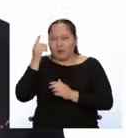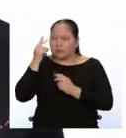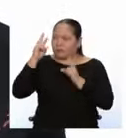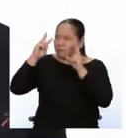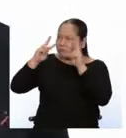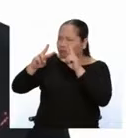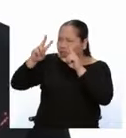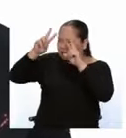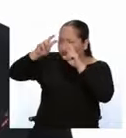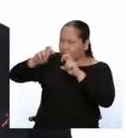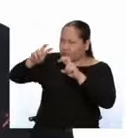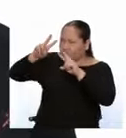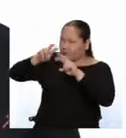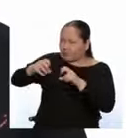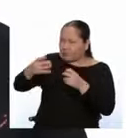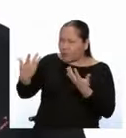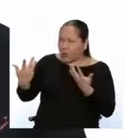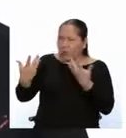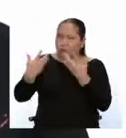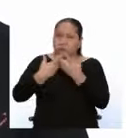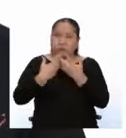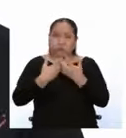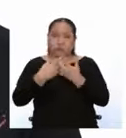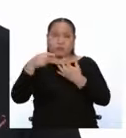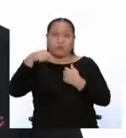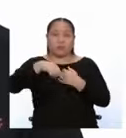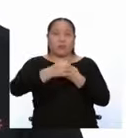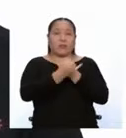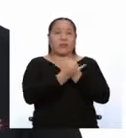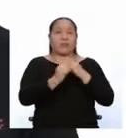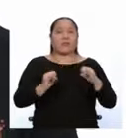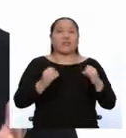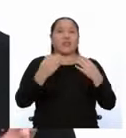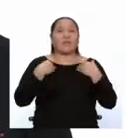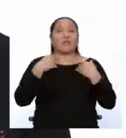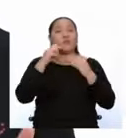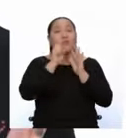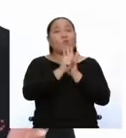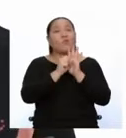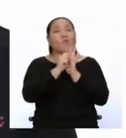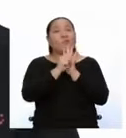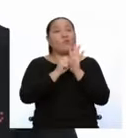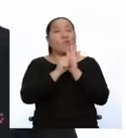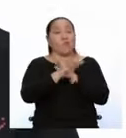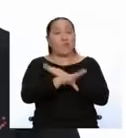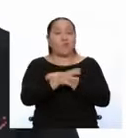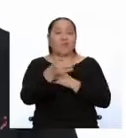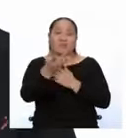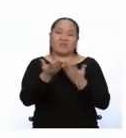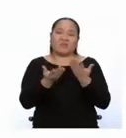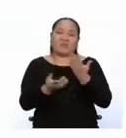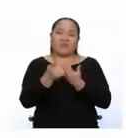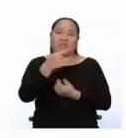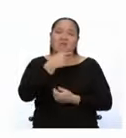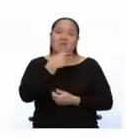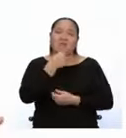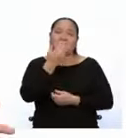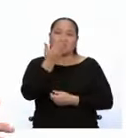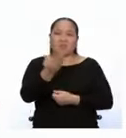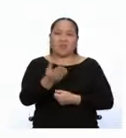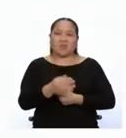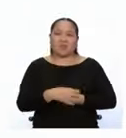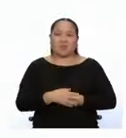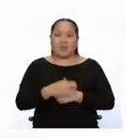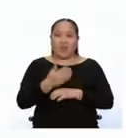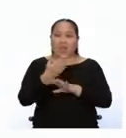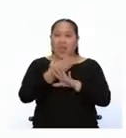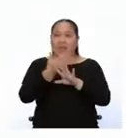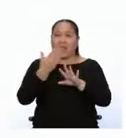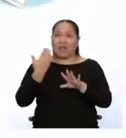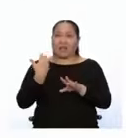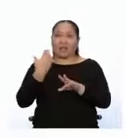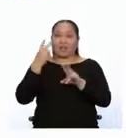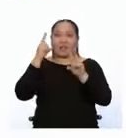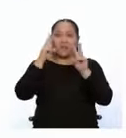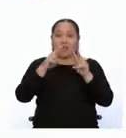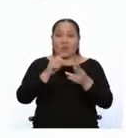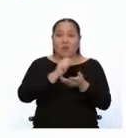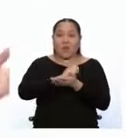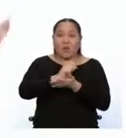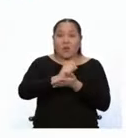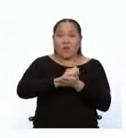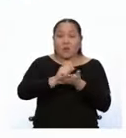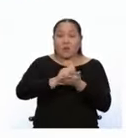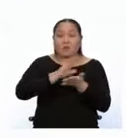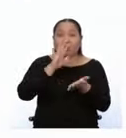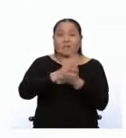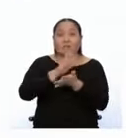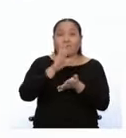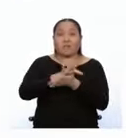con nuestra independencia, tenemos un video que seguro les va a gustar. Y antes de verlo, saquen lápiz y papel